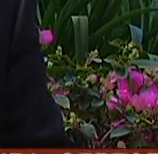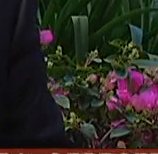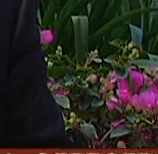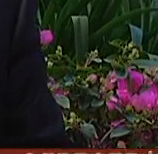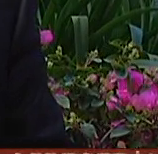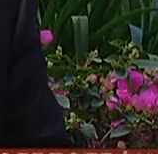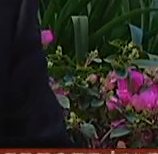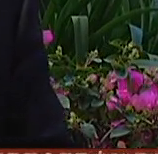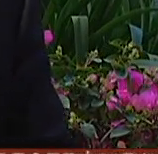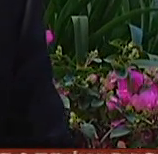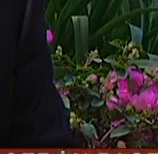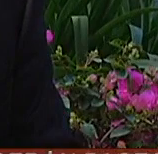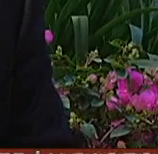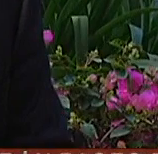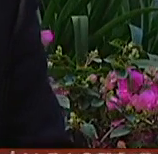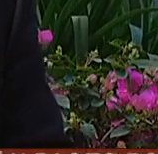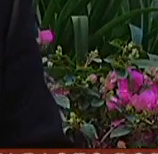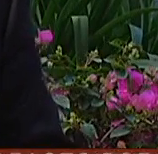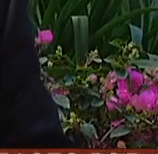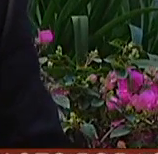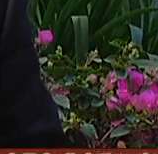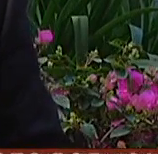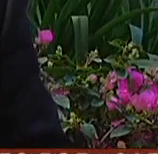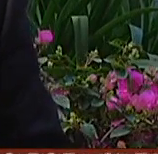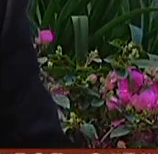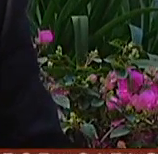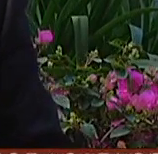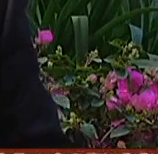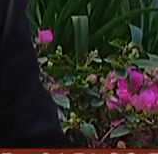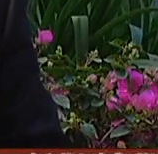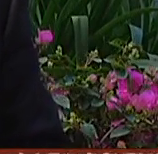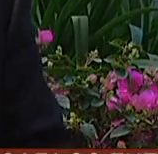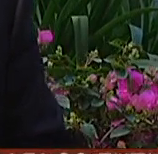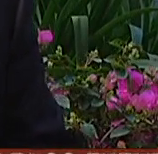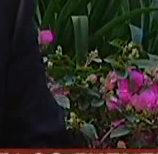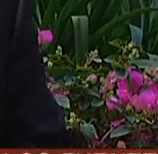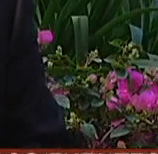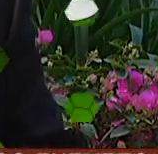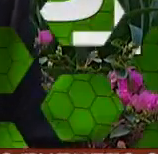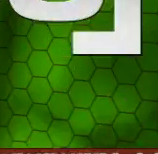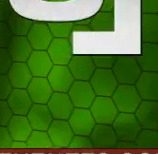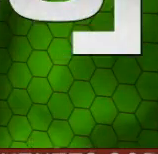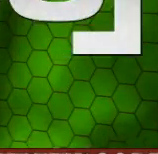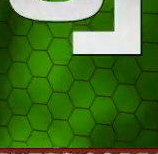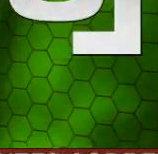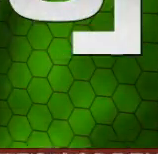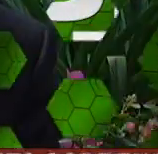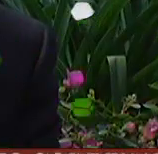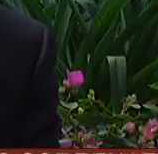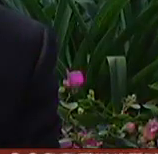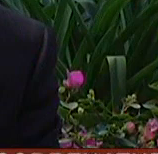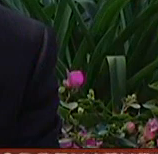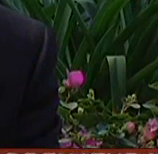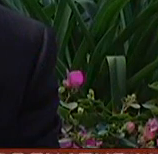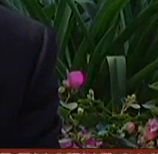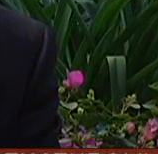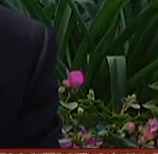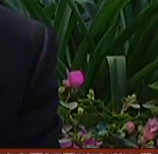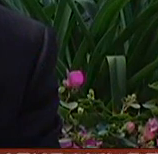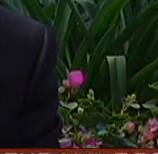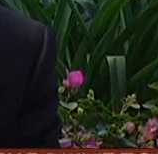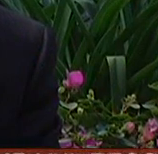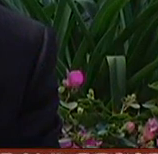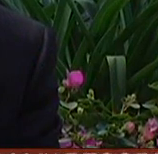tontería habré evitado finalmente y algo habré hecho más o menos bien yo escribo